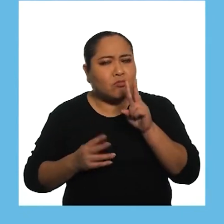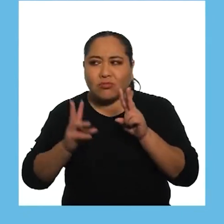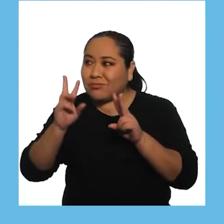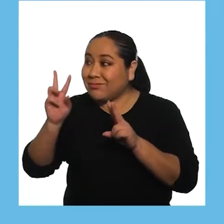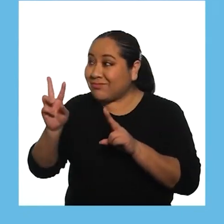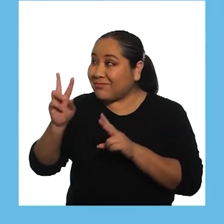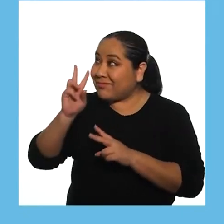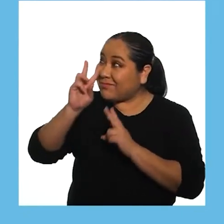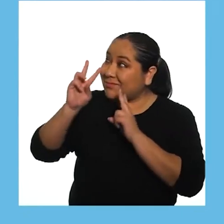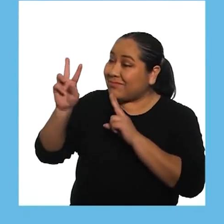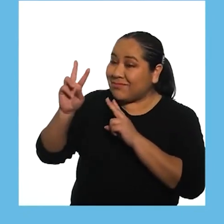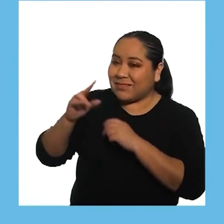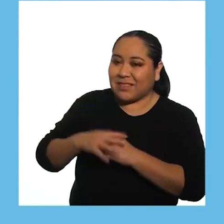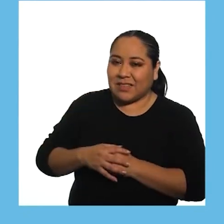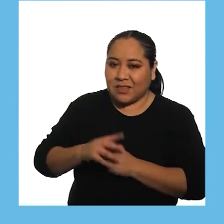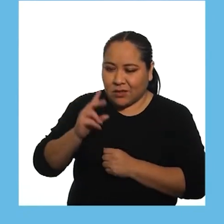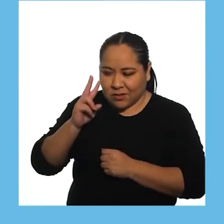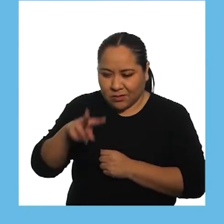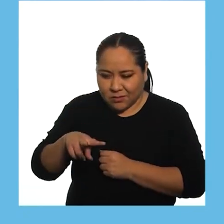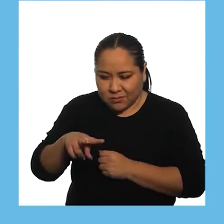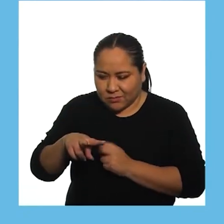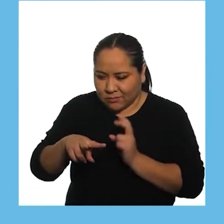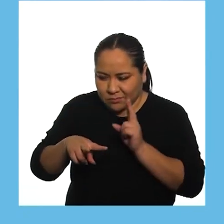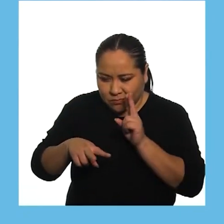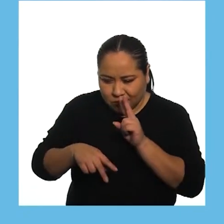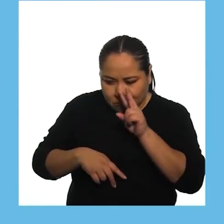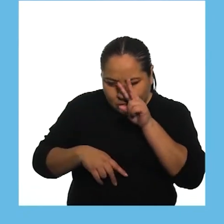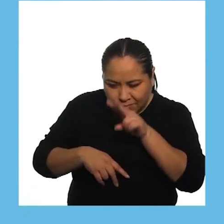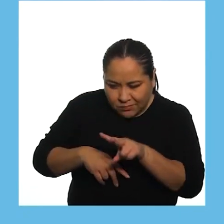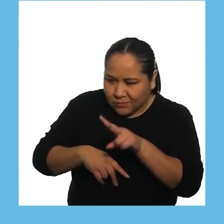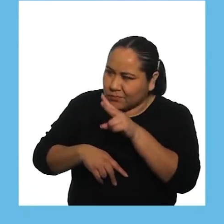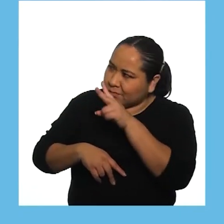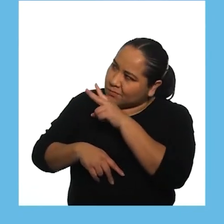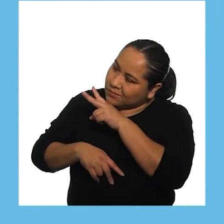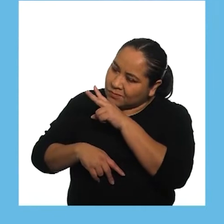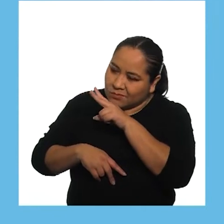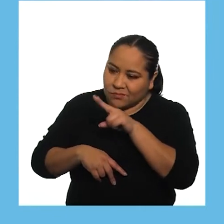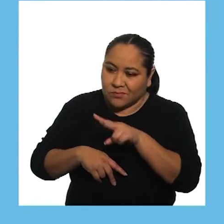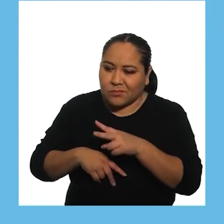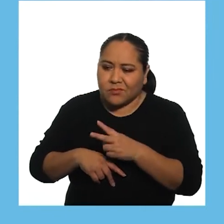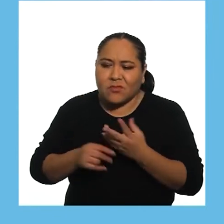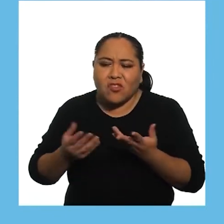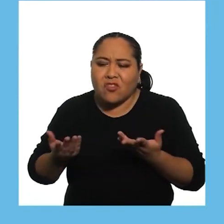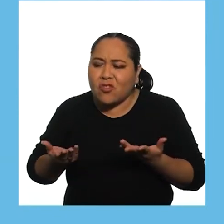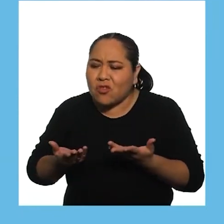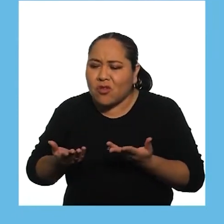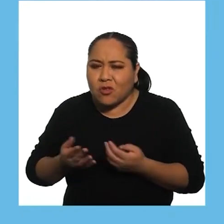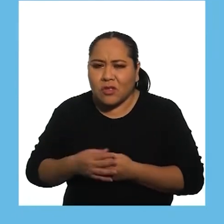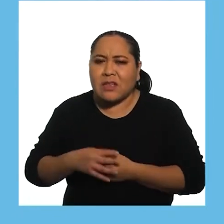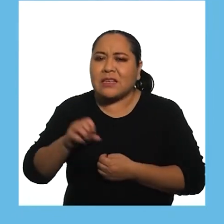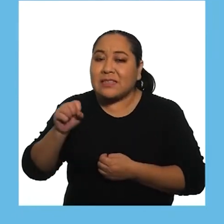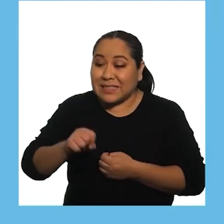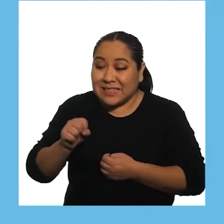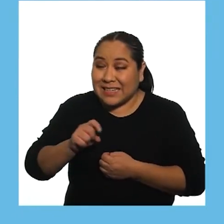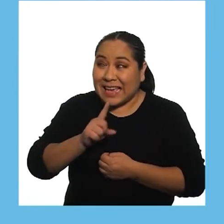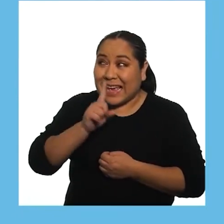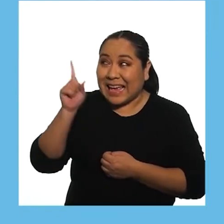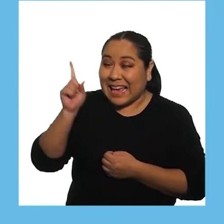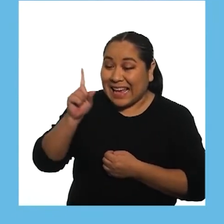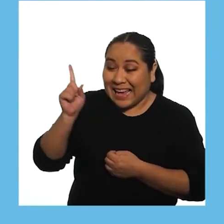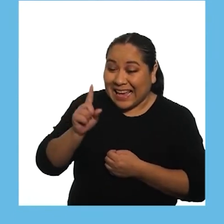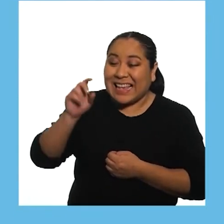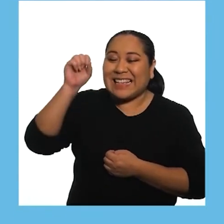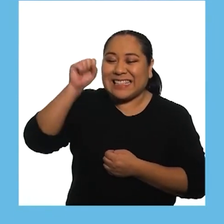Mira a la otra persona adulta y luego vuelve a mirar al bebé Dile Sí,